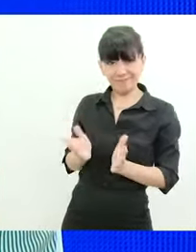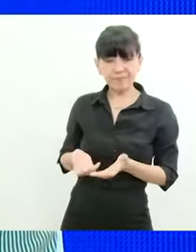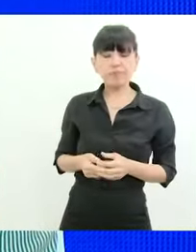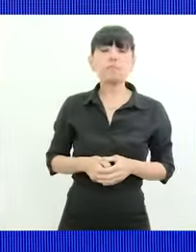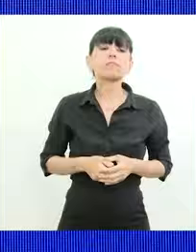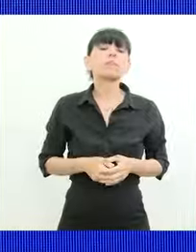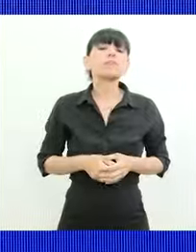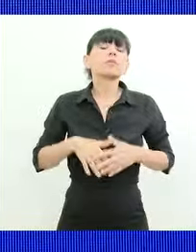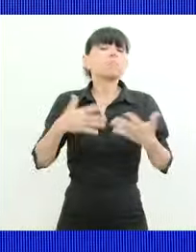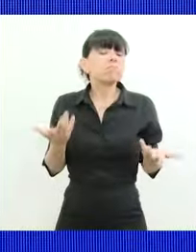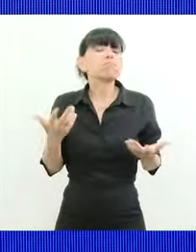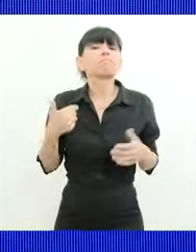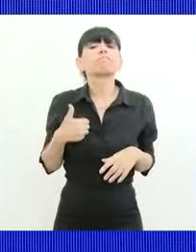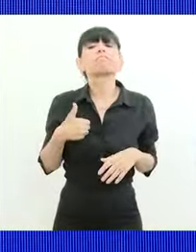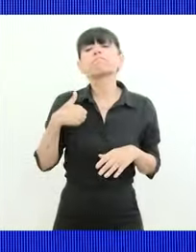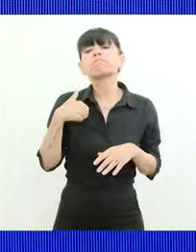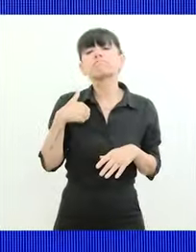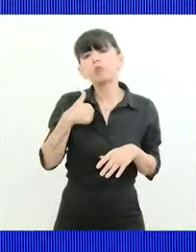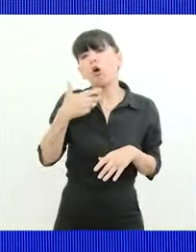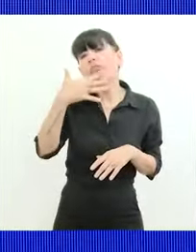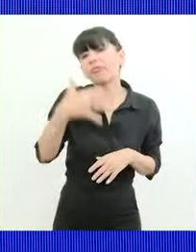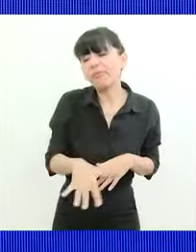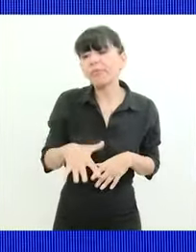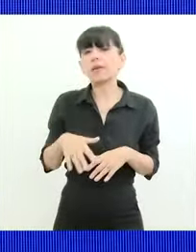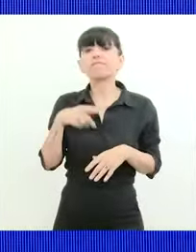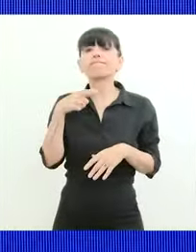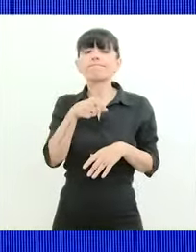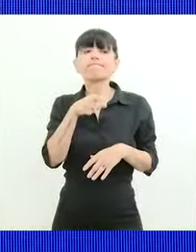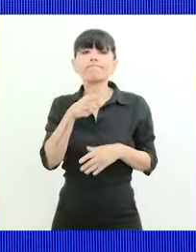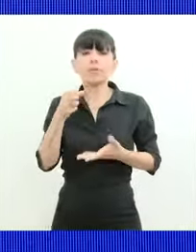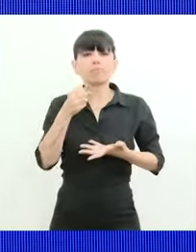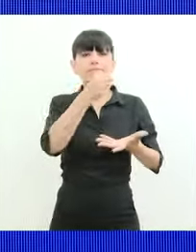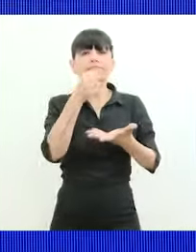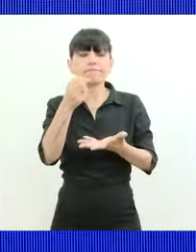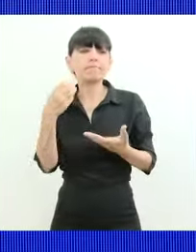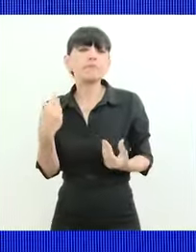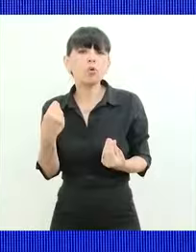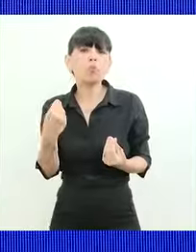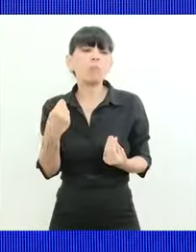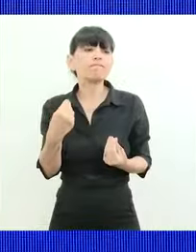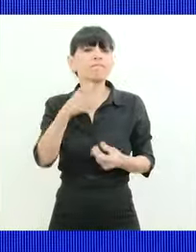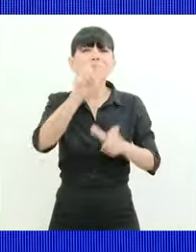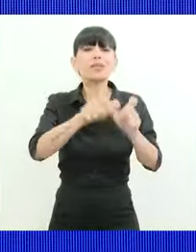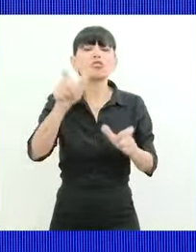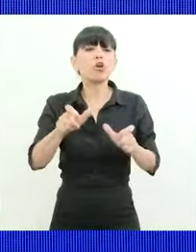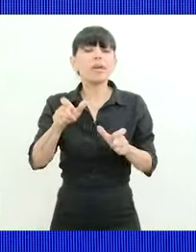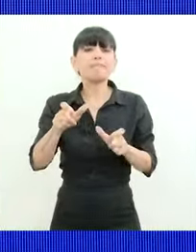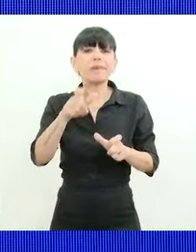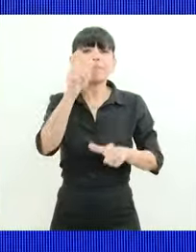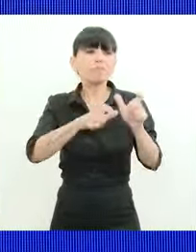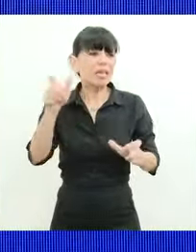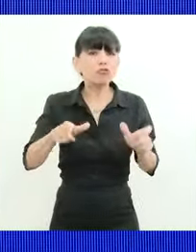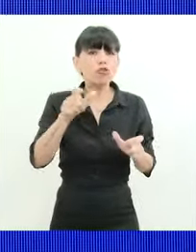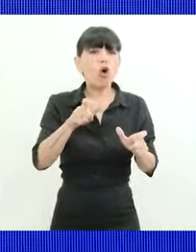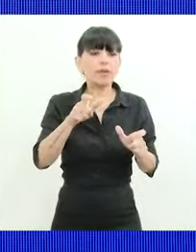yo tomé la decisión entendiendo que hay una cuestión de costo de salario indirecto de aumentar el volumen